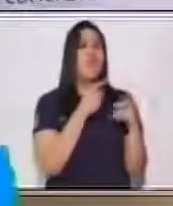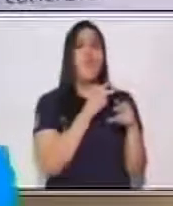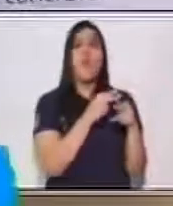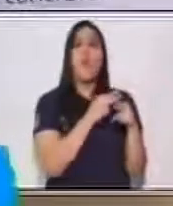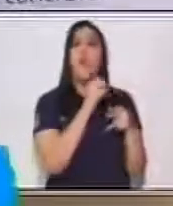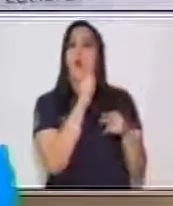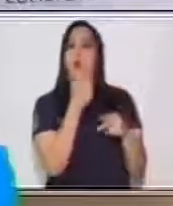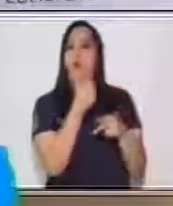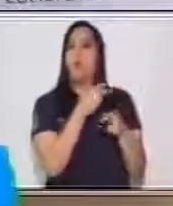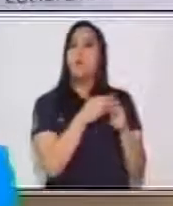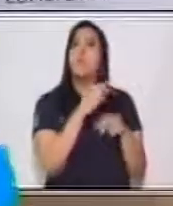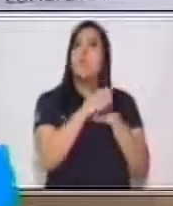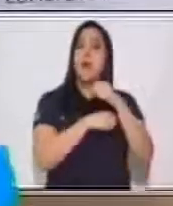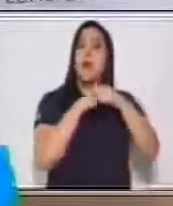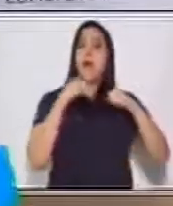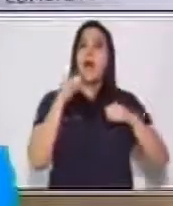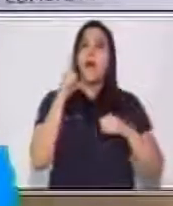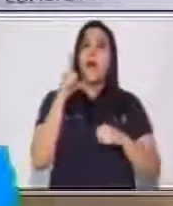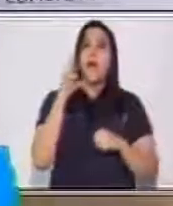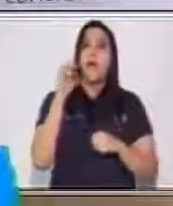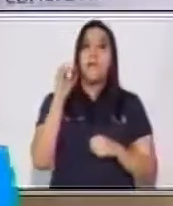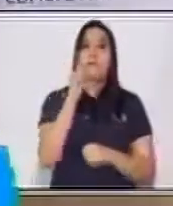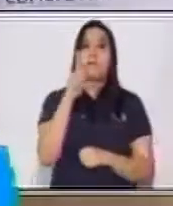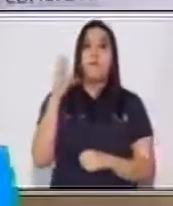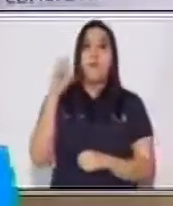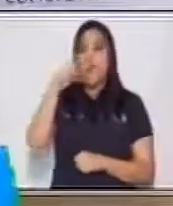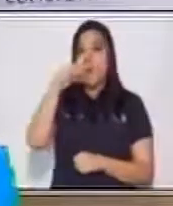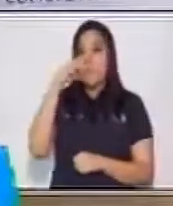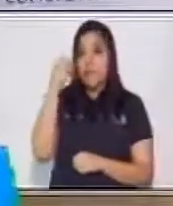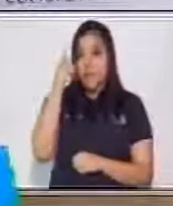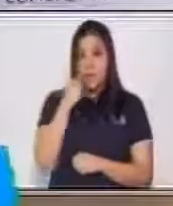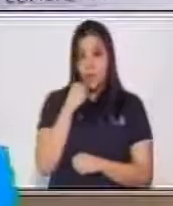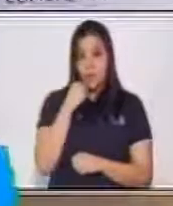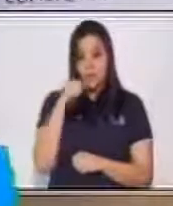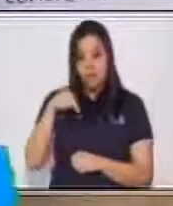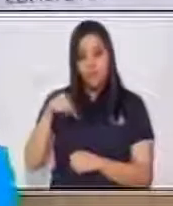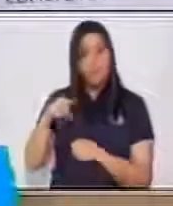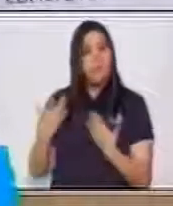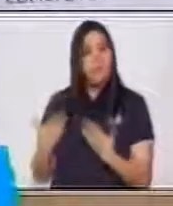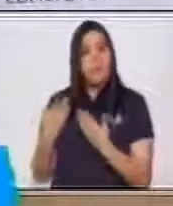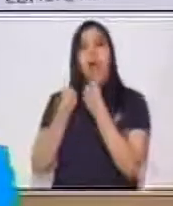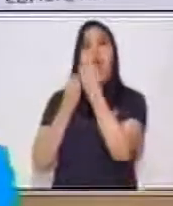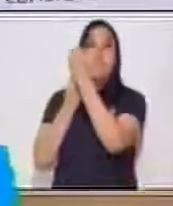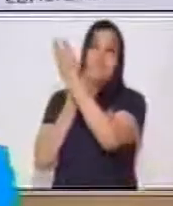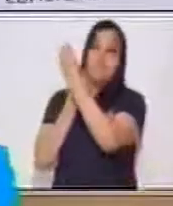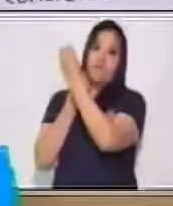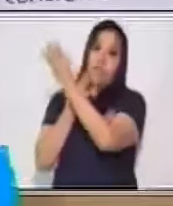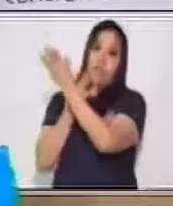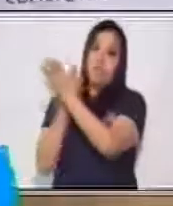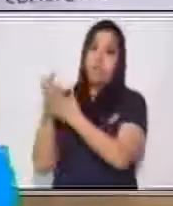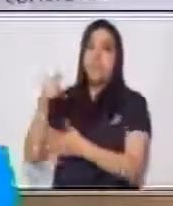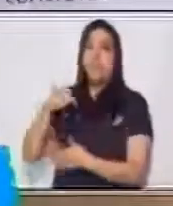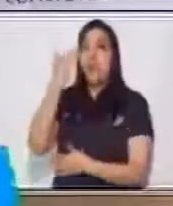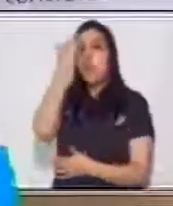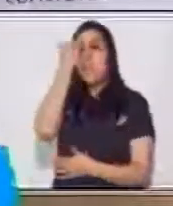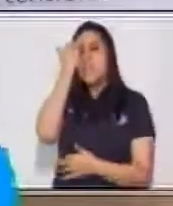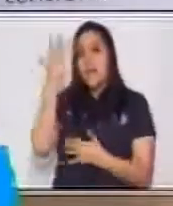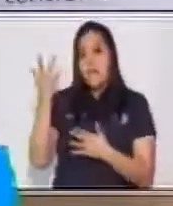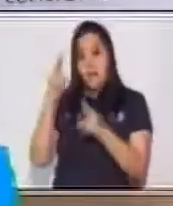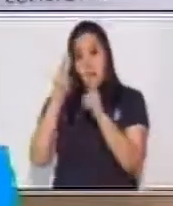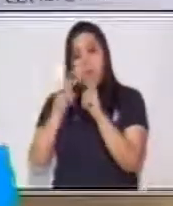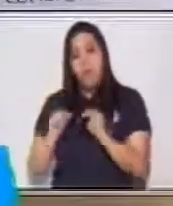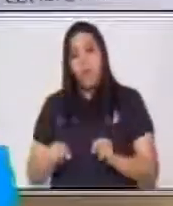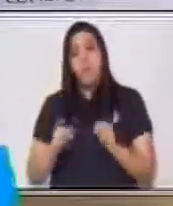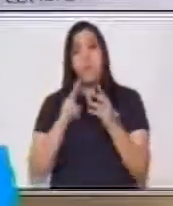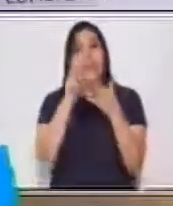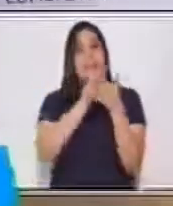¿sí? Y los folletos, pues, nos sirven para poder enterarnos o condensar información y poder leerla de